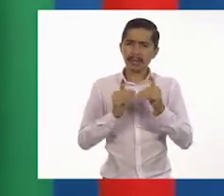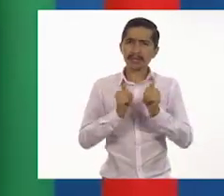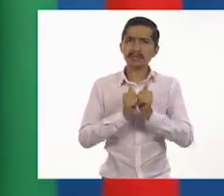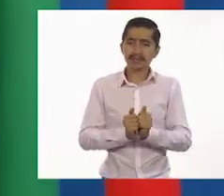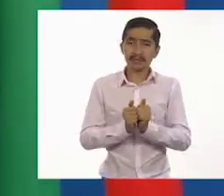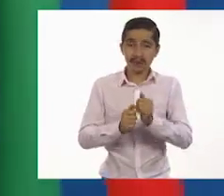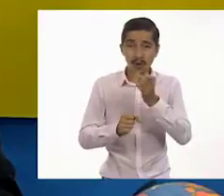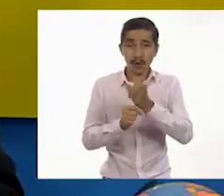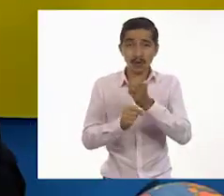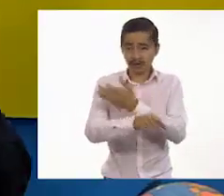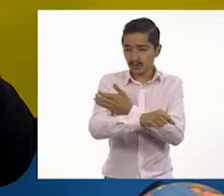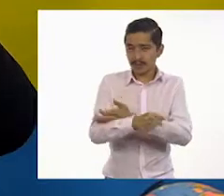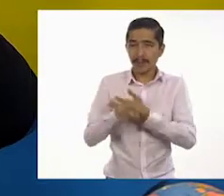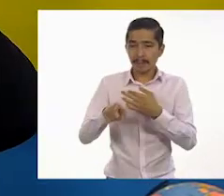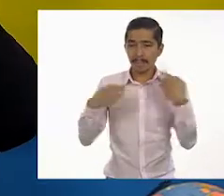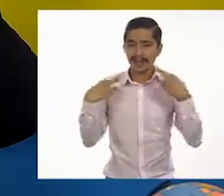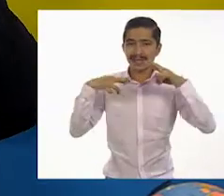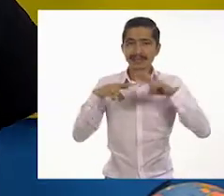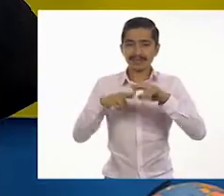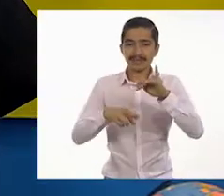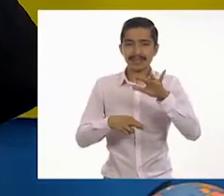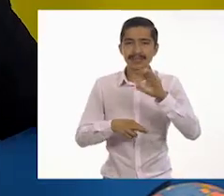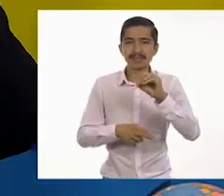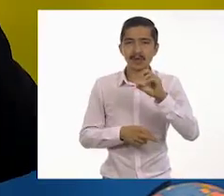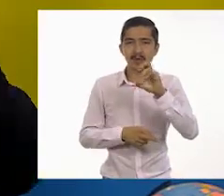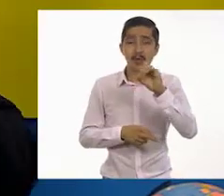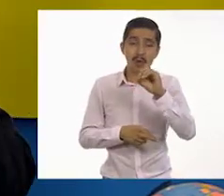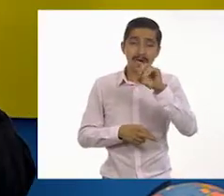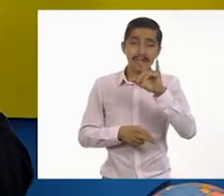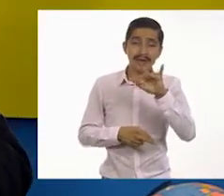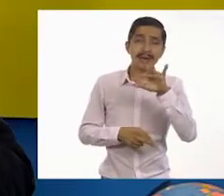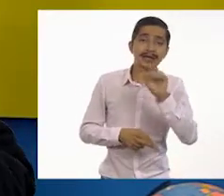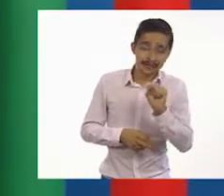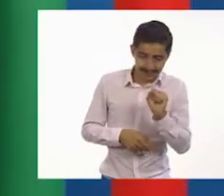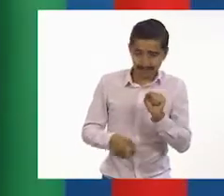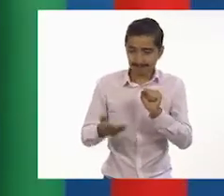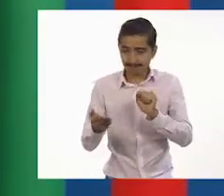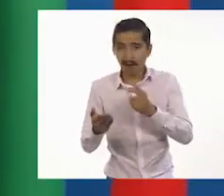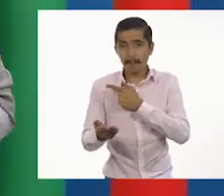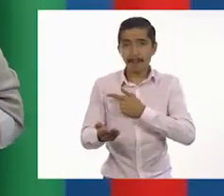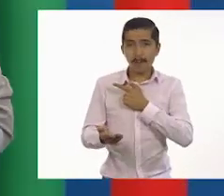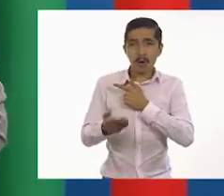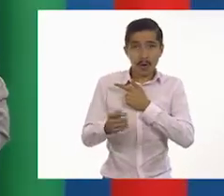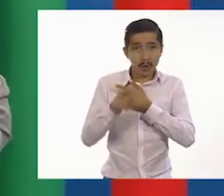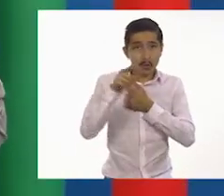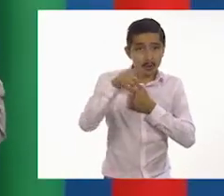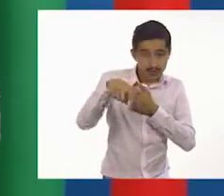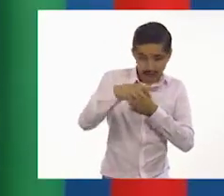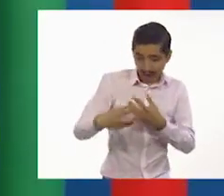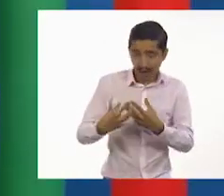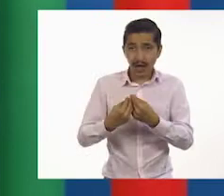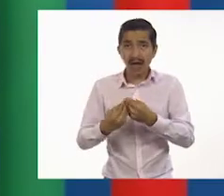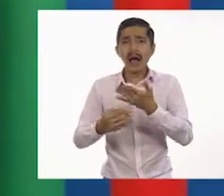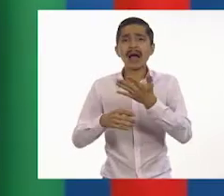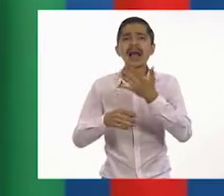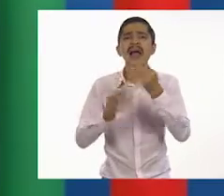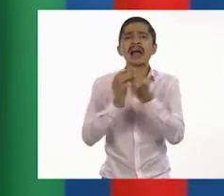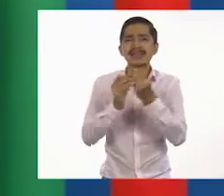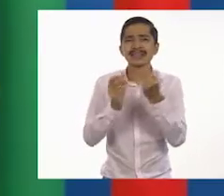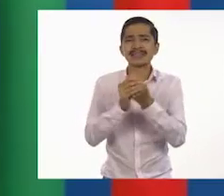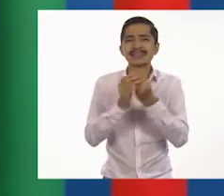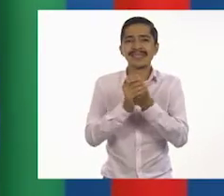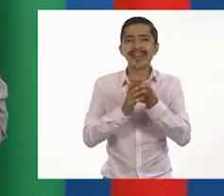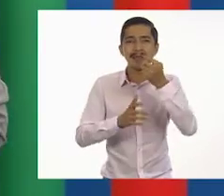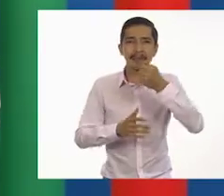Hoy nos acompaña el profesor Francisco Olivares y vamos a tener el gusto de estar con ustedes en esta clase de lengua materna de